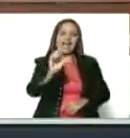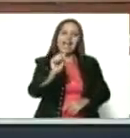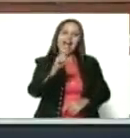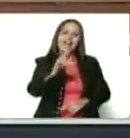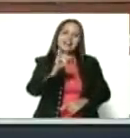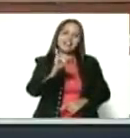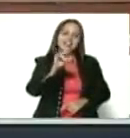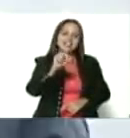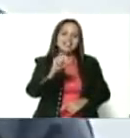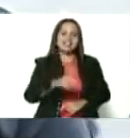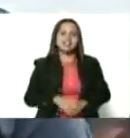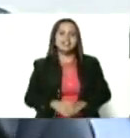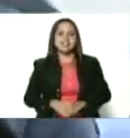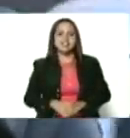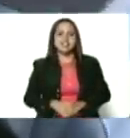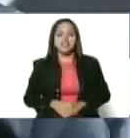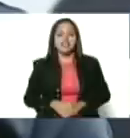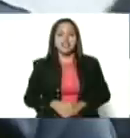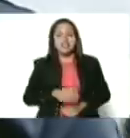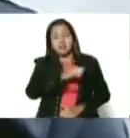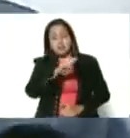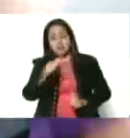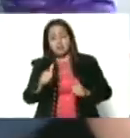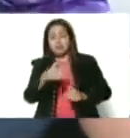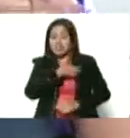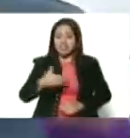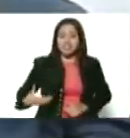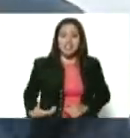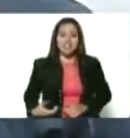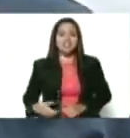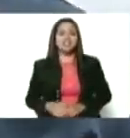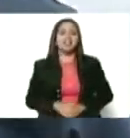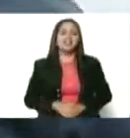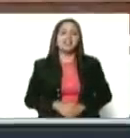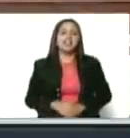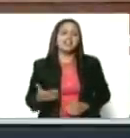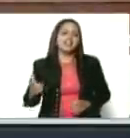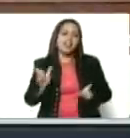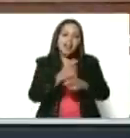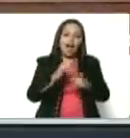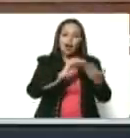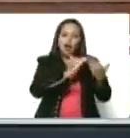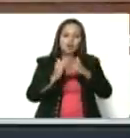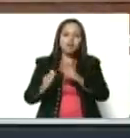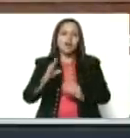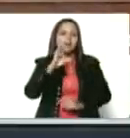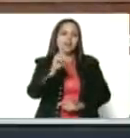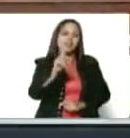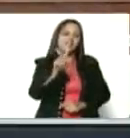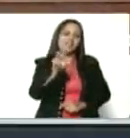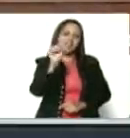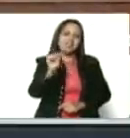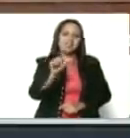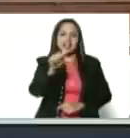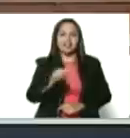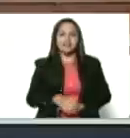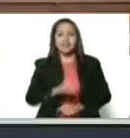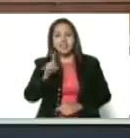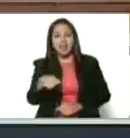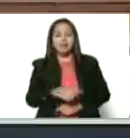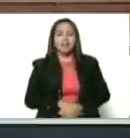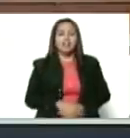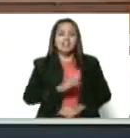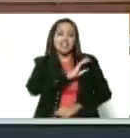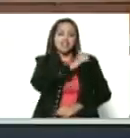presidenta de PDVSA Gas Comunal. Camarada, está Ana María Rodríguez, directora del Instituto